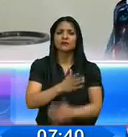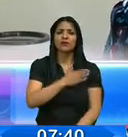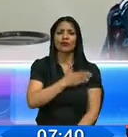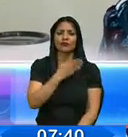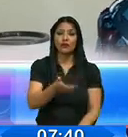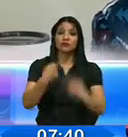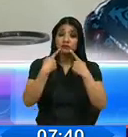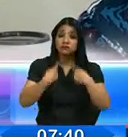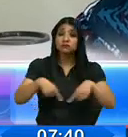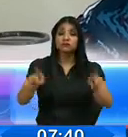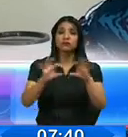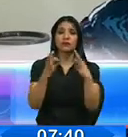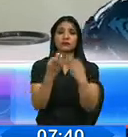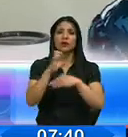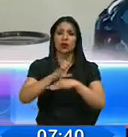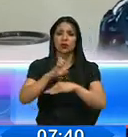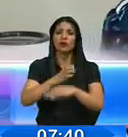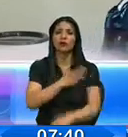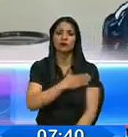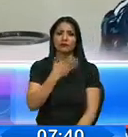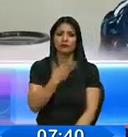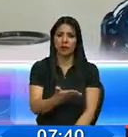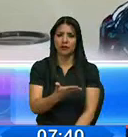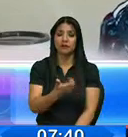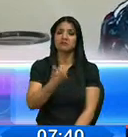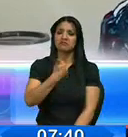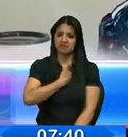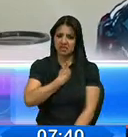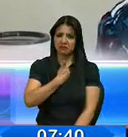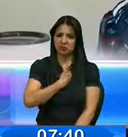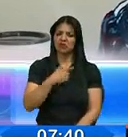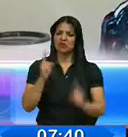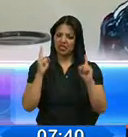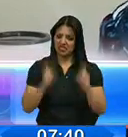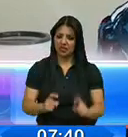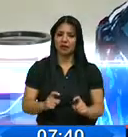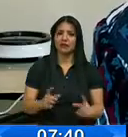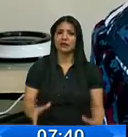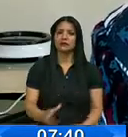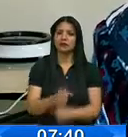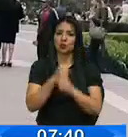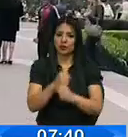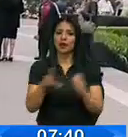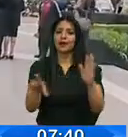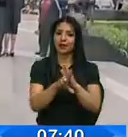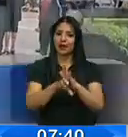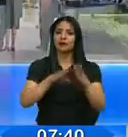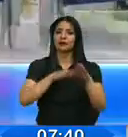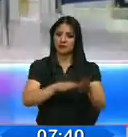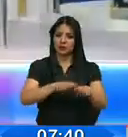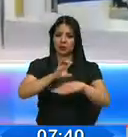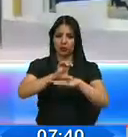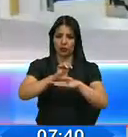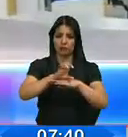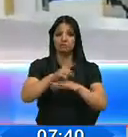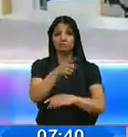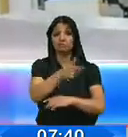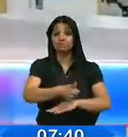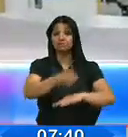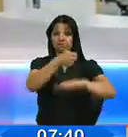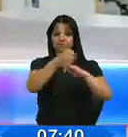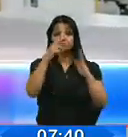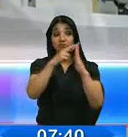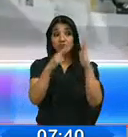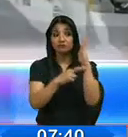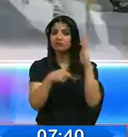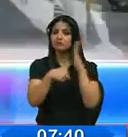mensaje para todas las familias ecuatorianas es que nosotros tenemos que hacer la seguridad jurídica en el país. Solicitamos una entrevista con las autoridades del